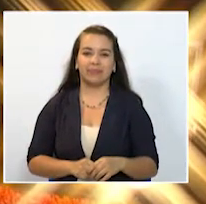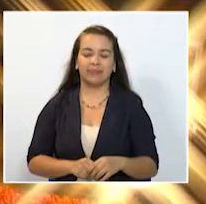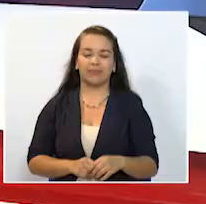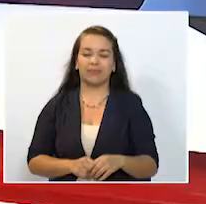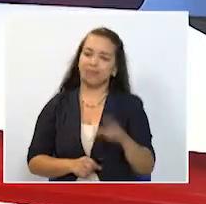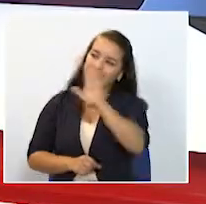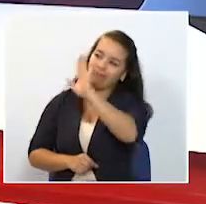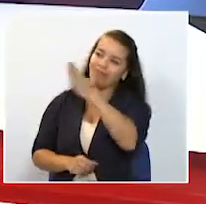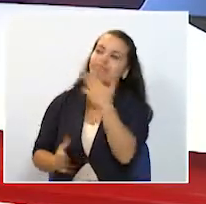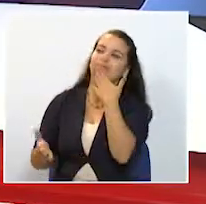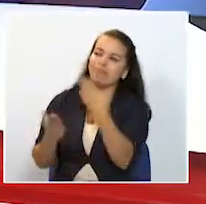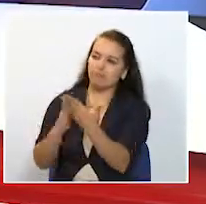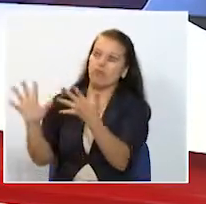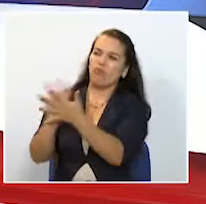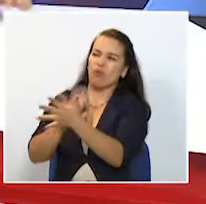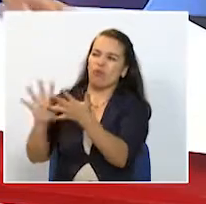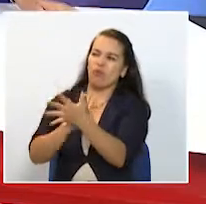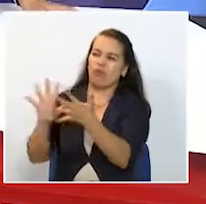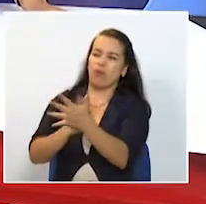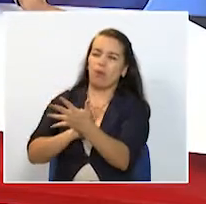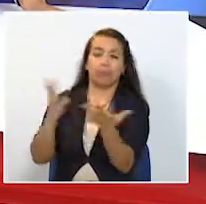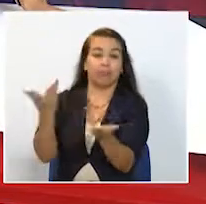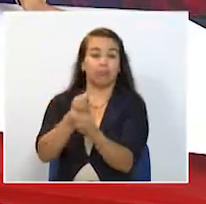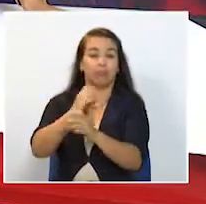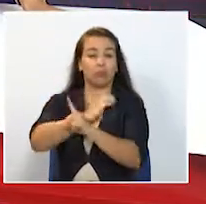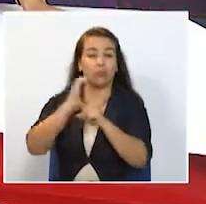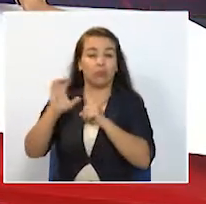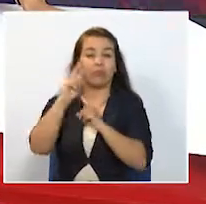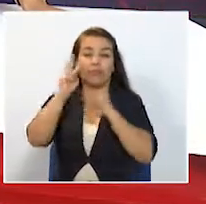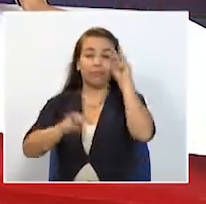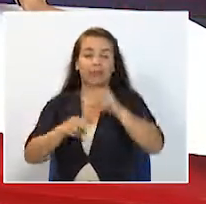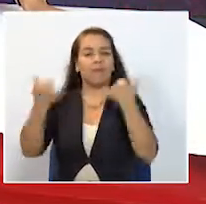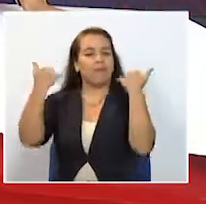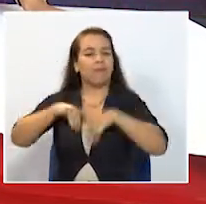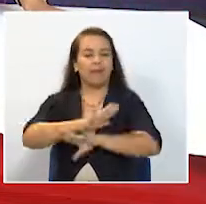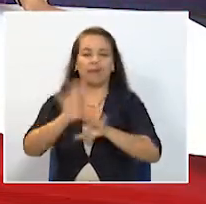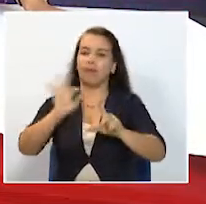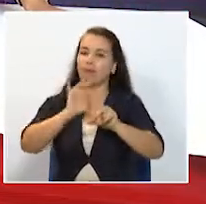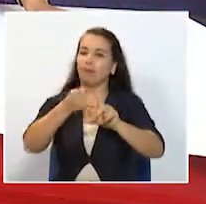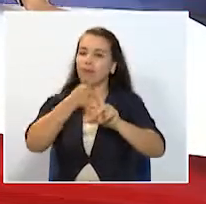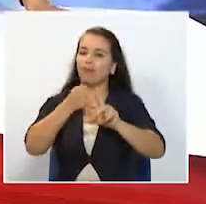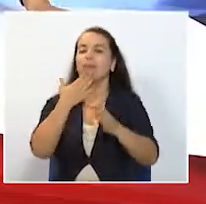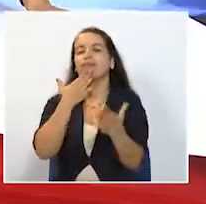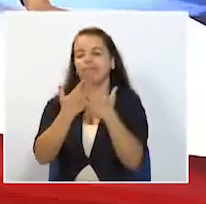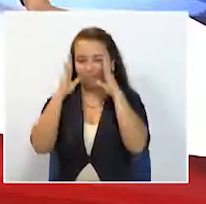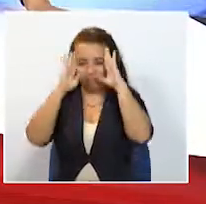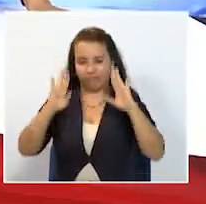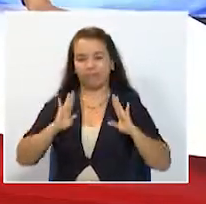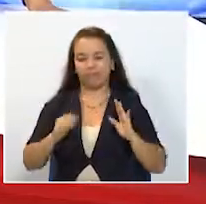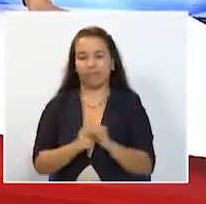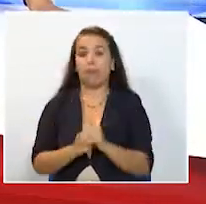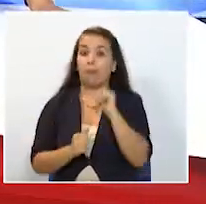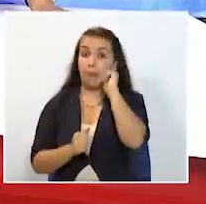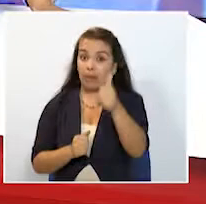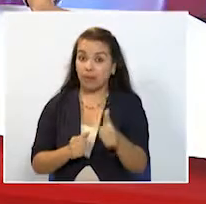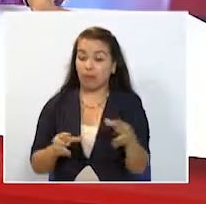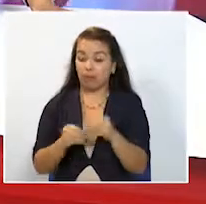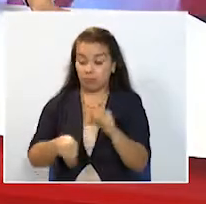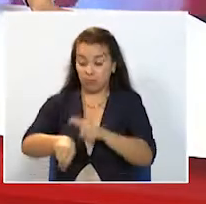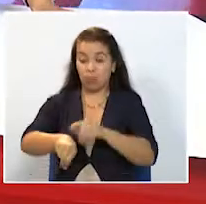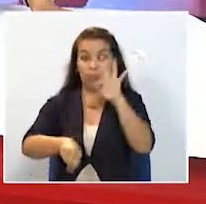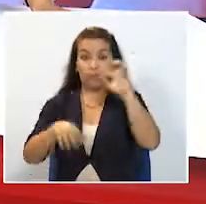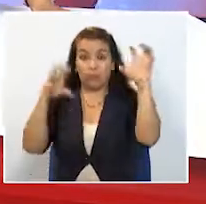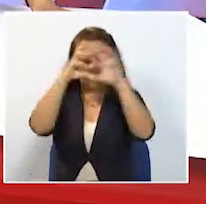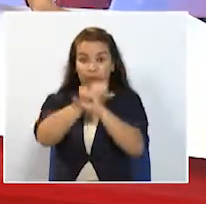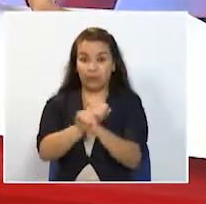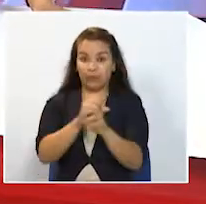chao Anderita muchas gracias por toda la información del arte la cultura y el entretenimiento así llegamos al final de Telecafé Noticias gracias por acompañarnos mañana nos vemos a las 8 en